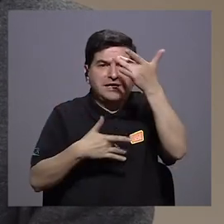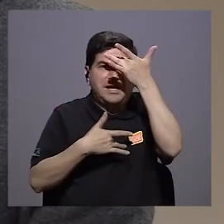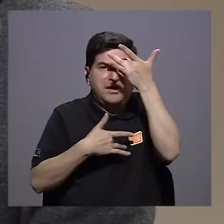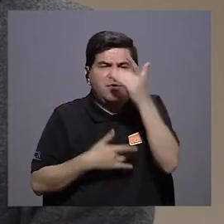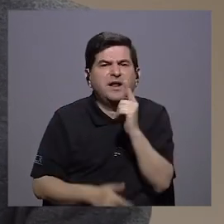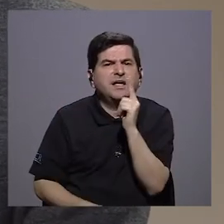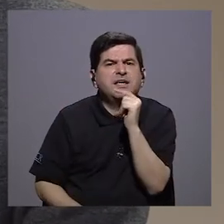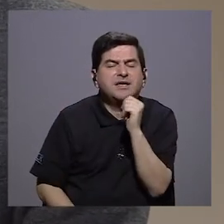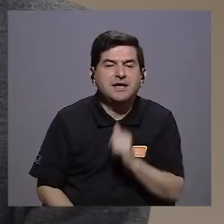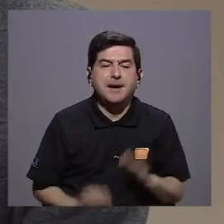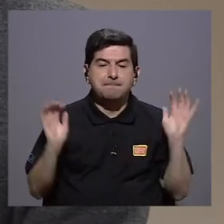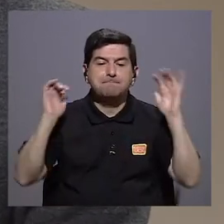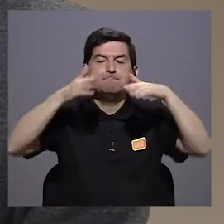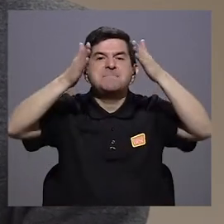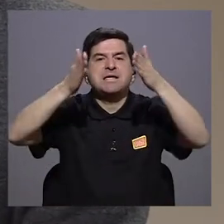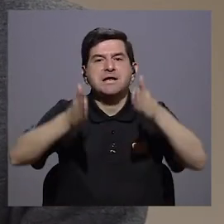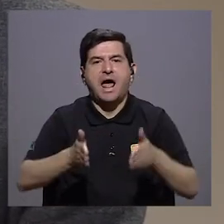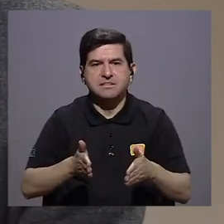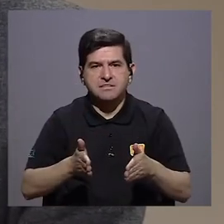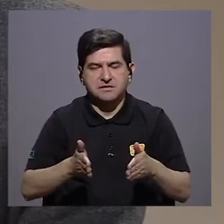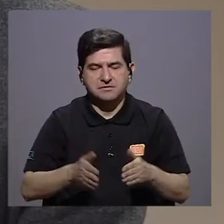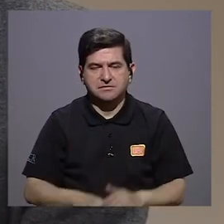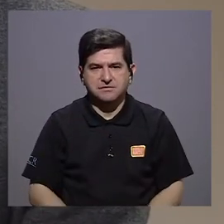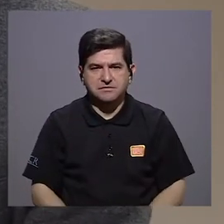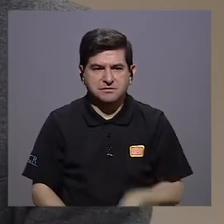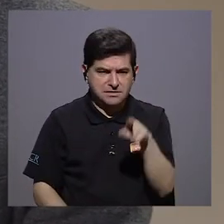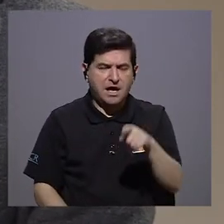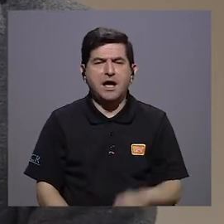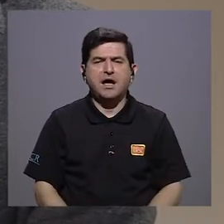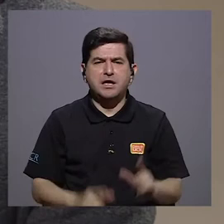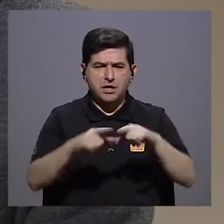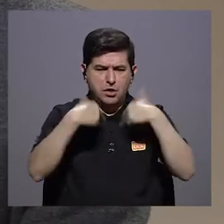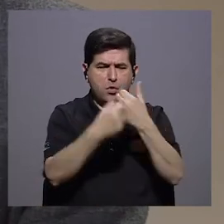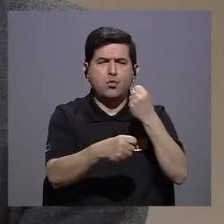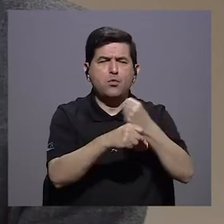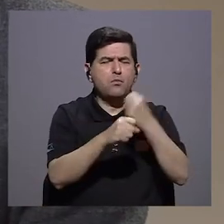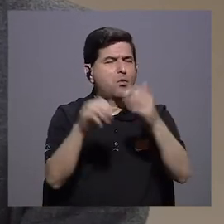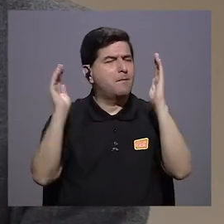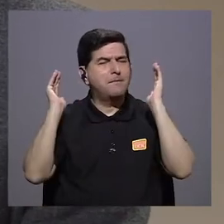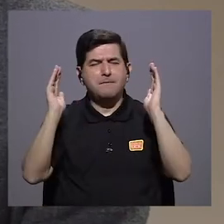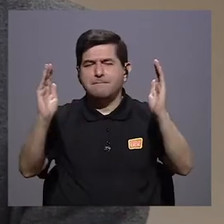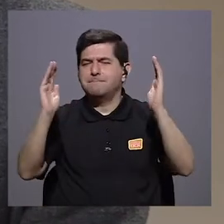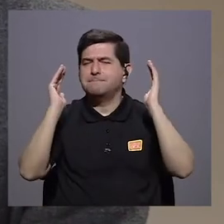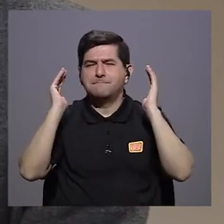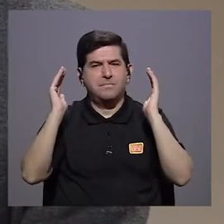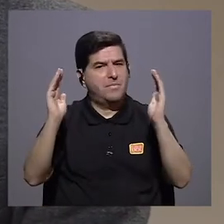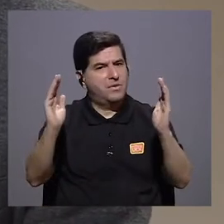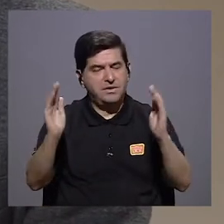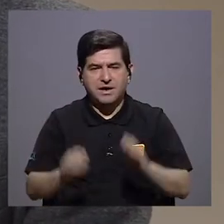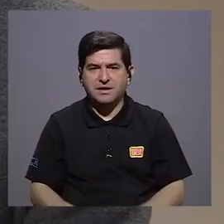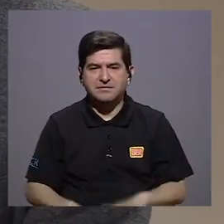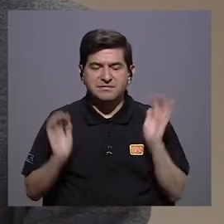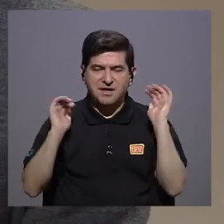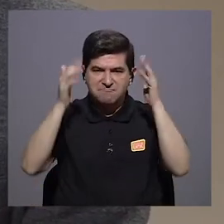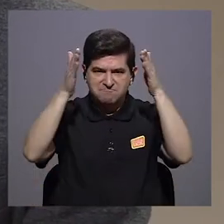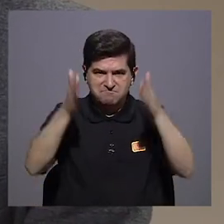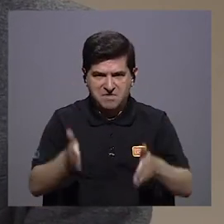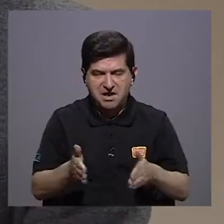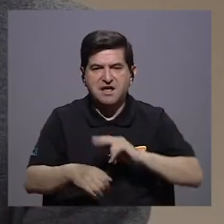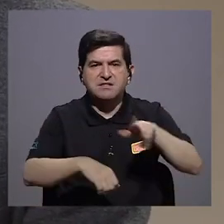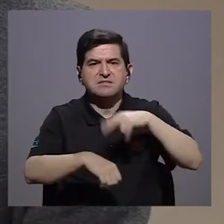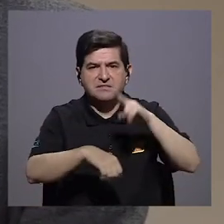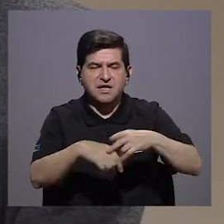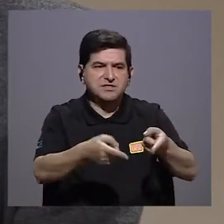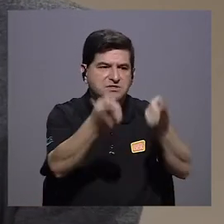son inmigrantes. En Singapur hay una fuerza laboral inmensa, inmensa de inmigrantes por lo